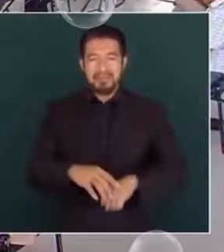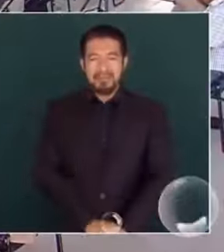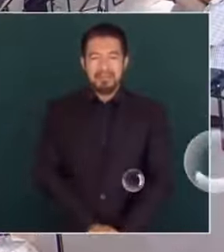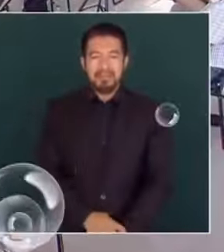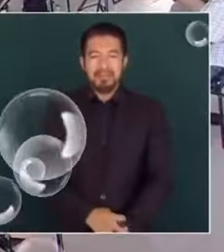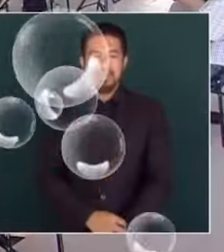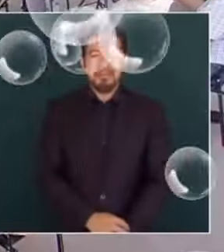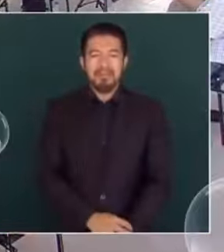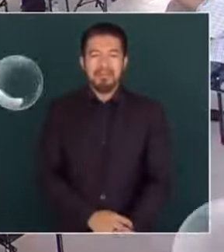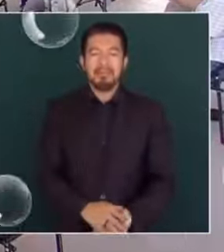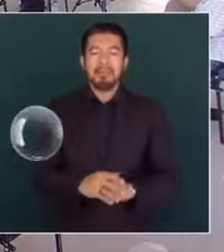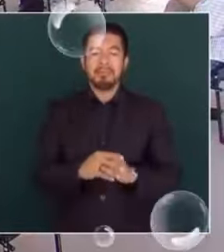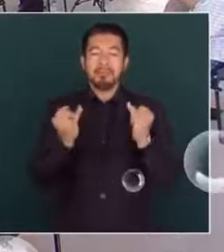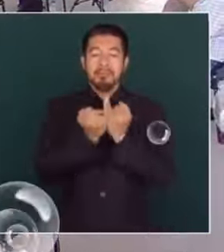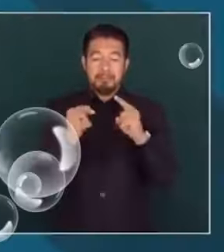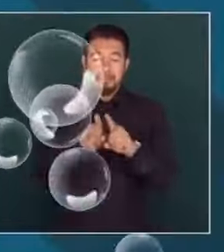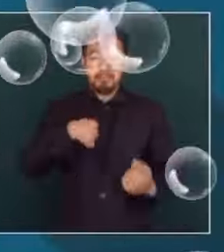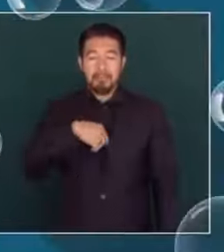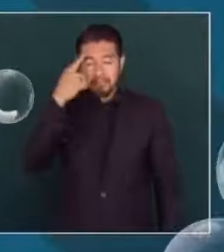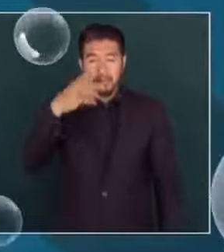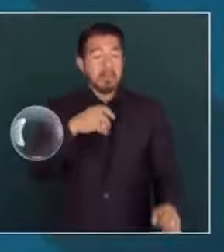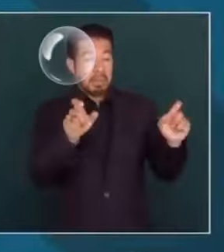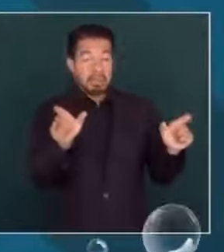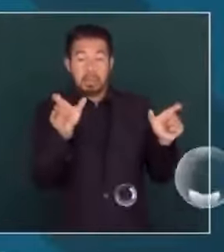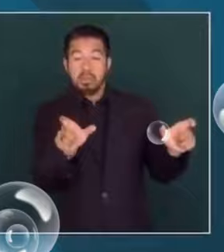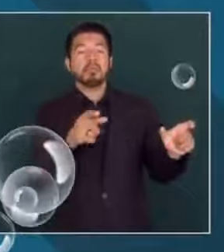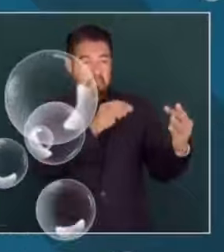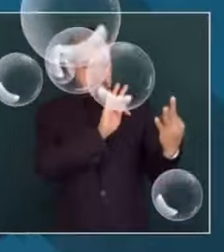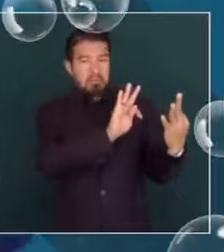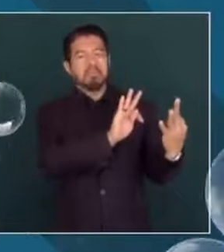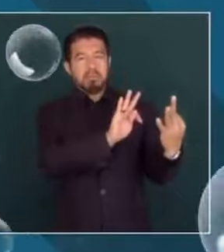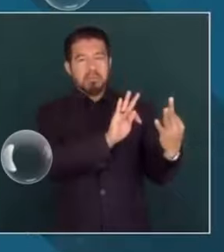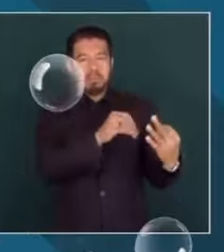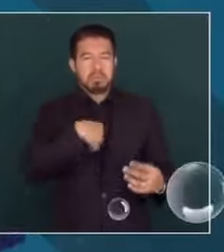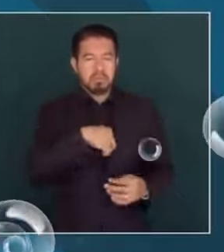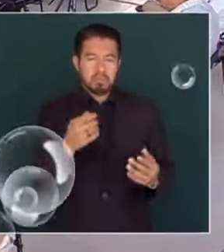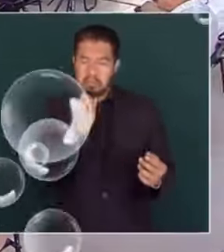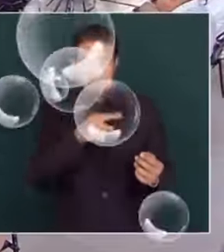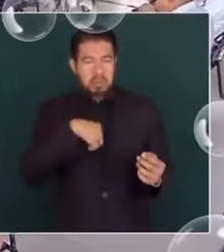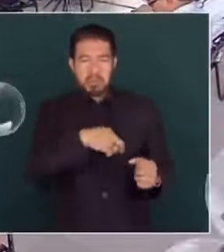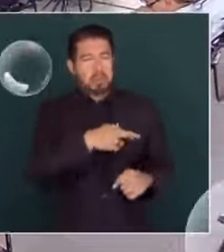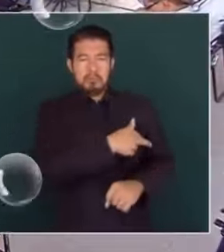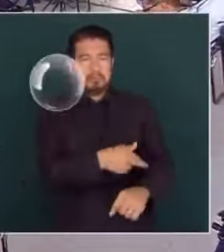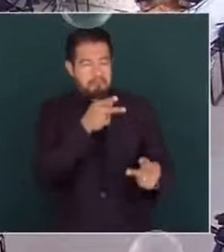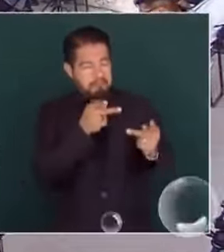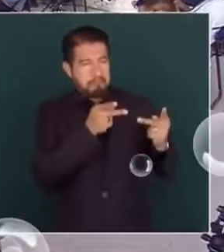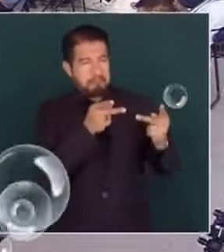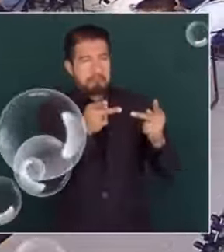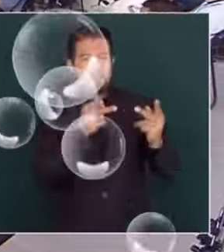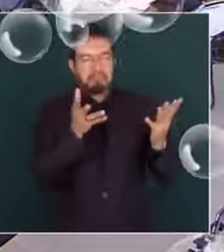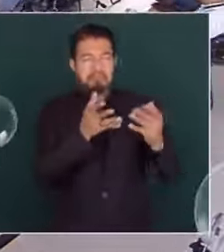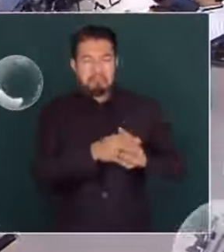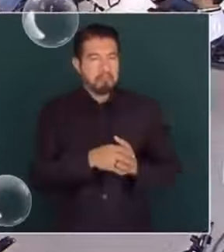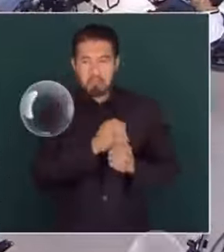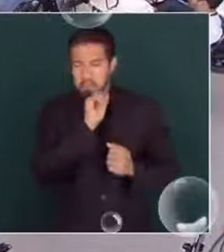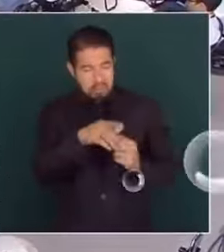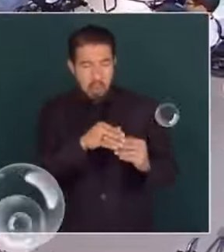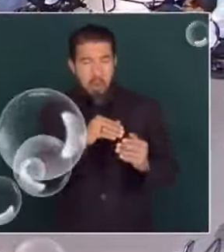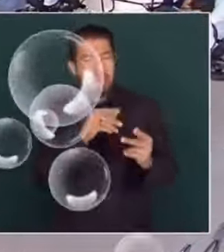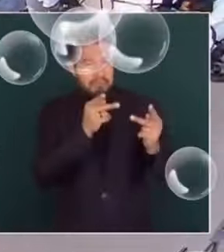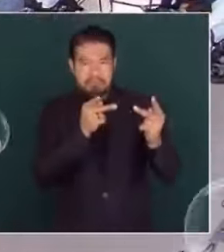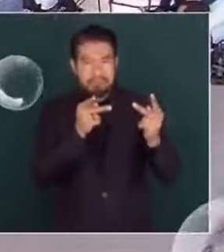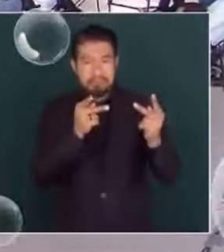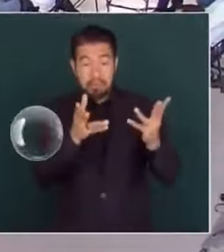Chiapas. Y vamos a seguir enfrentando el tema de seguridad con la estrategia que hemos definido, que también es